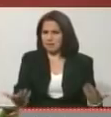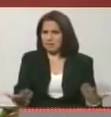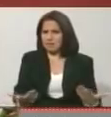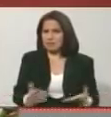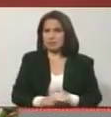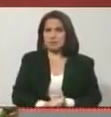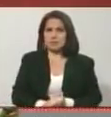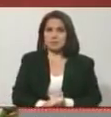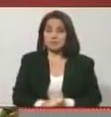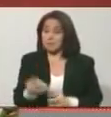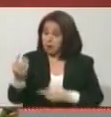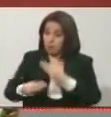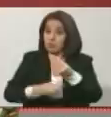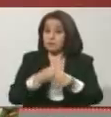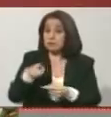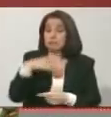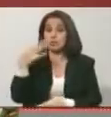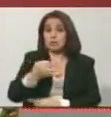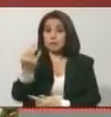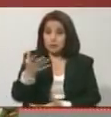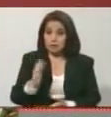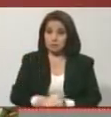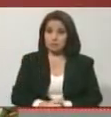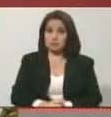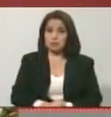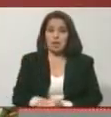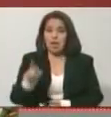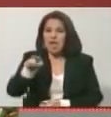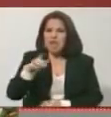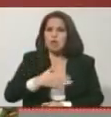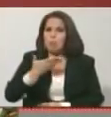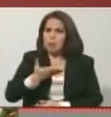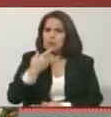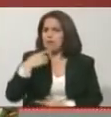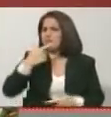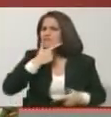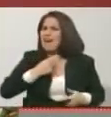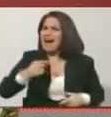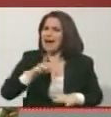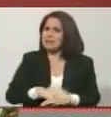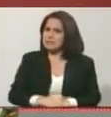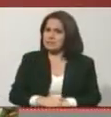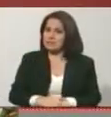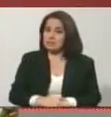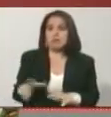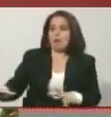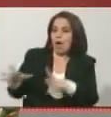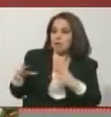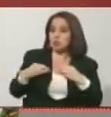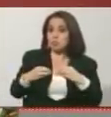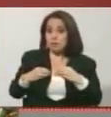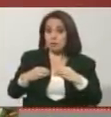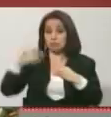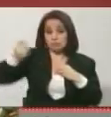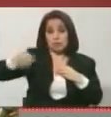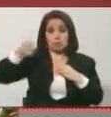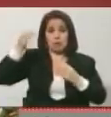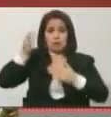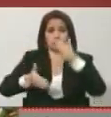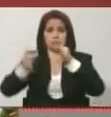Eso fue lo que ocurrió, es la verdad. Y ellos podían fácilmente acatar la sentencia del